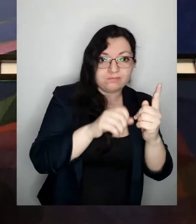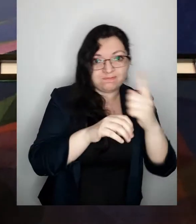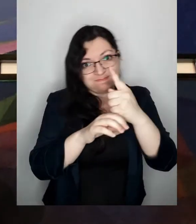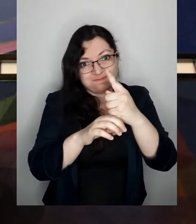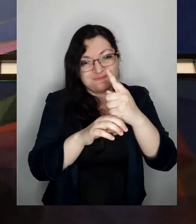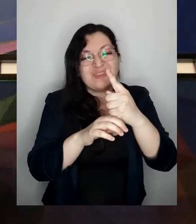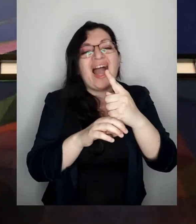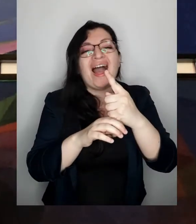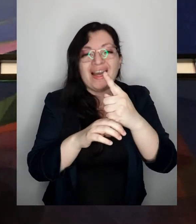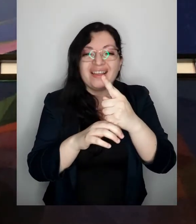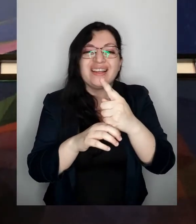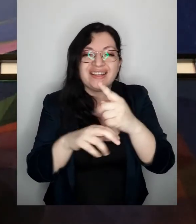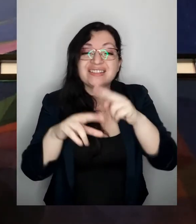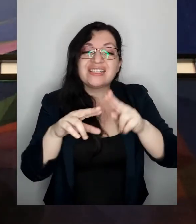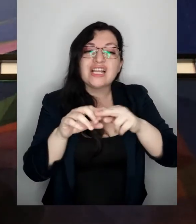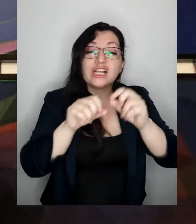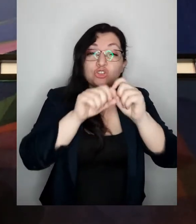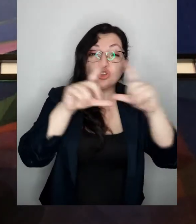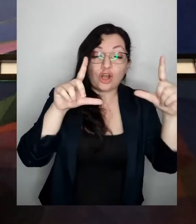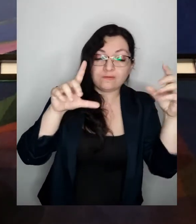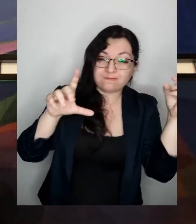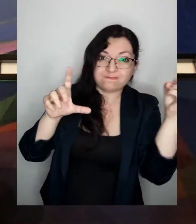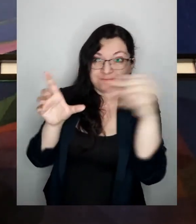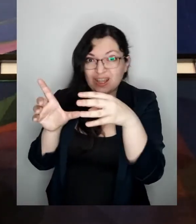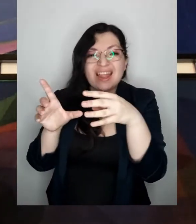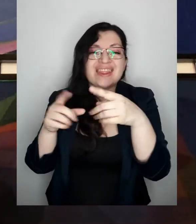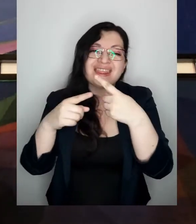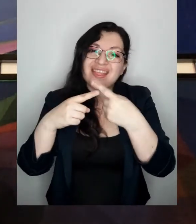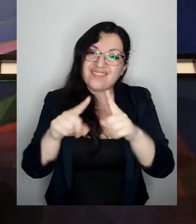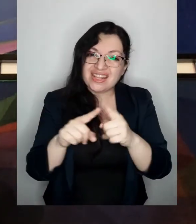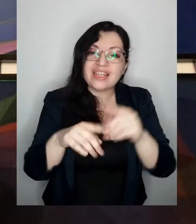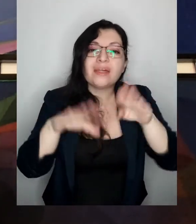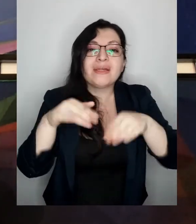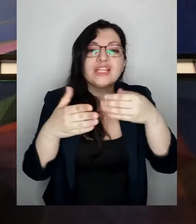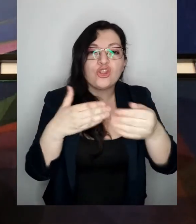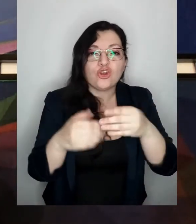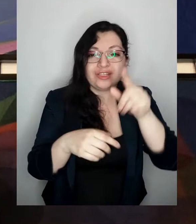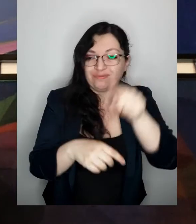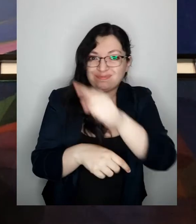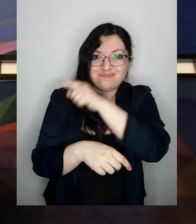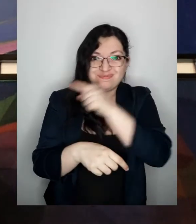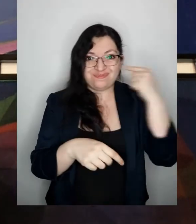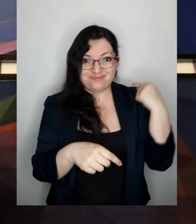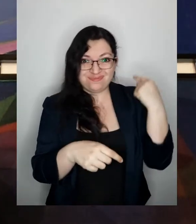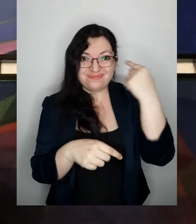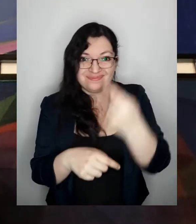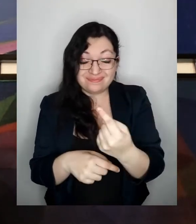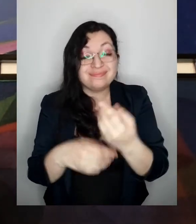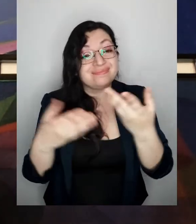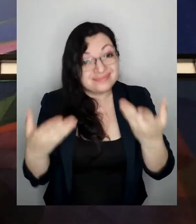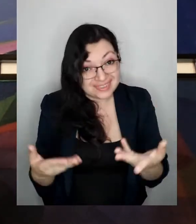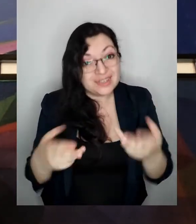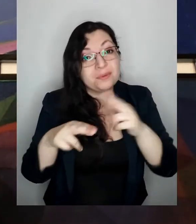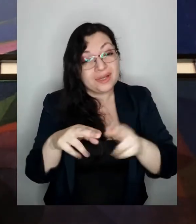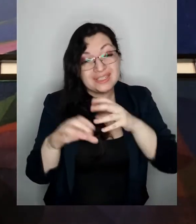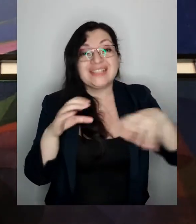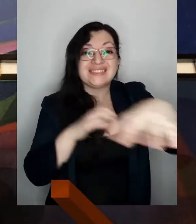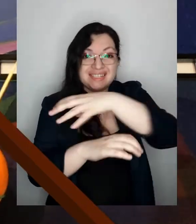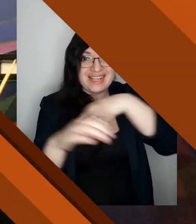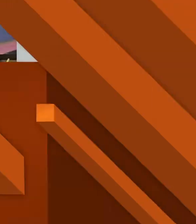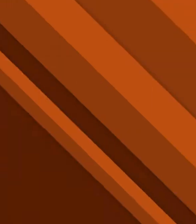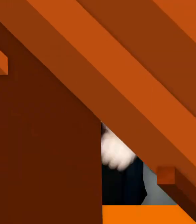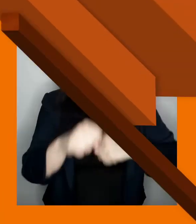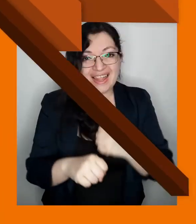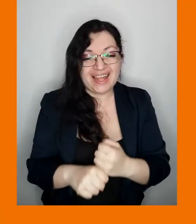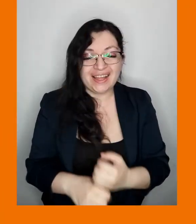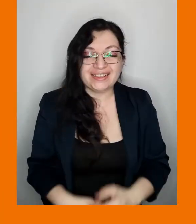luz del sol llegue en forma diferente a la tierra en estos cuatro lugares y así es como se generan las estaciones del año